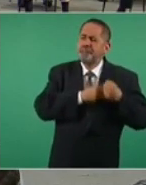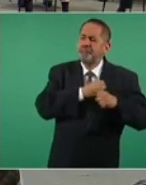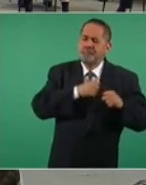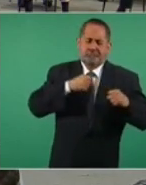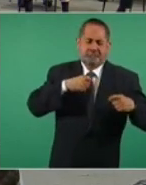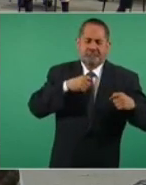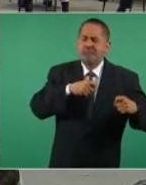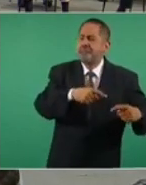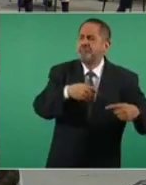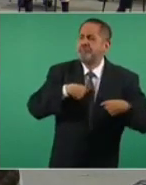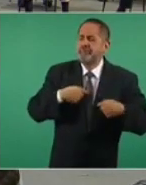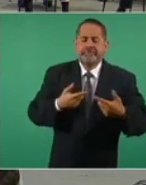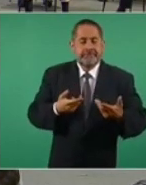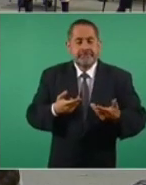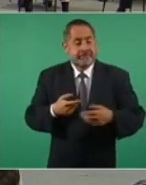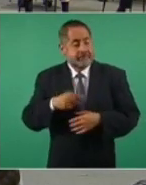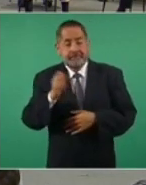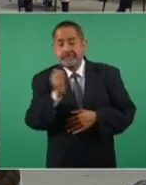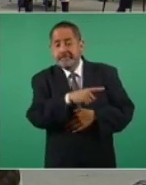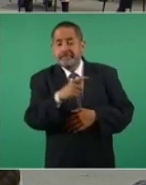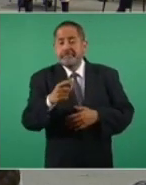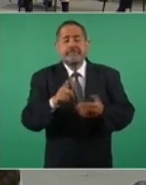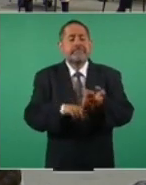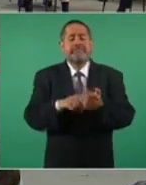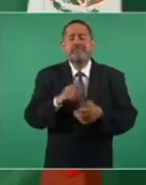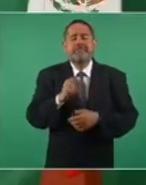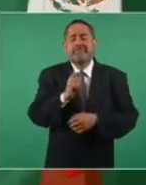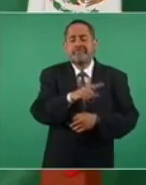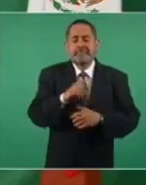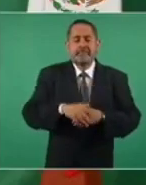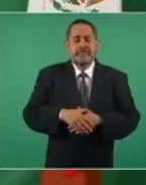se entrevistó con